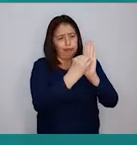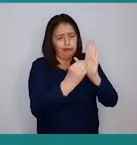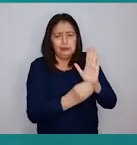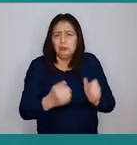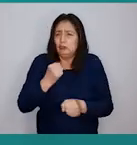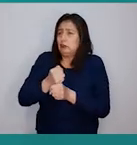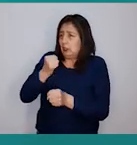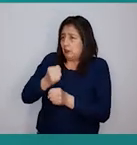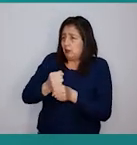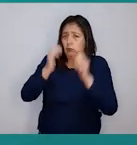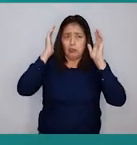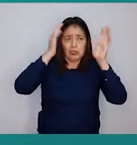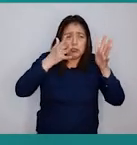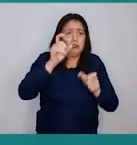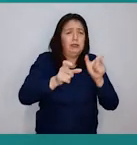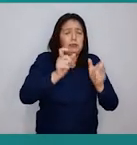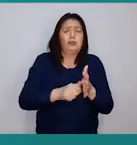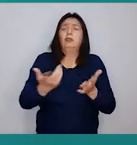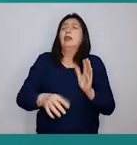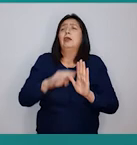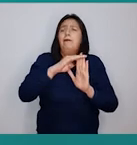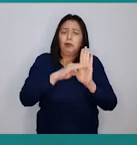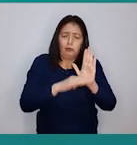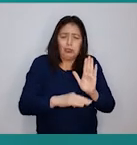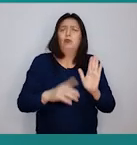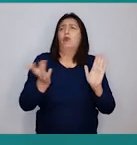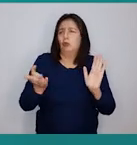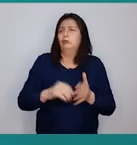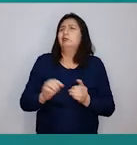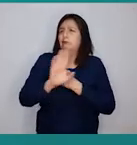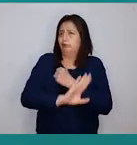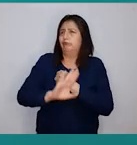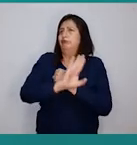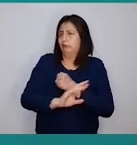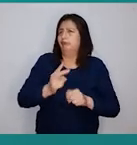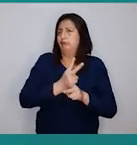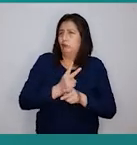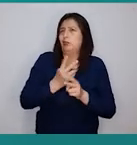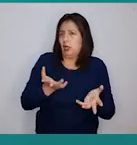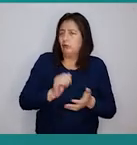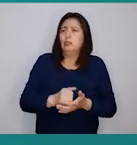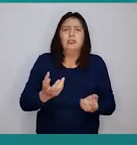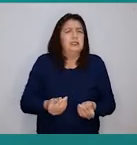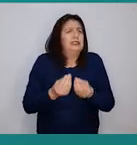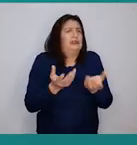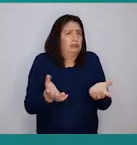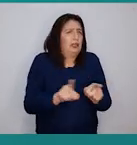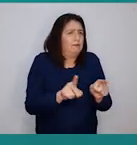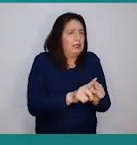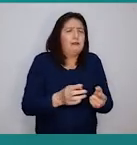intervención y atención a los usuarios los protocolos correspondientes de bioseguridad, disponiendo también